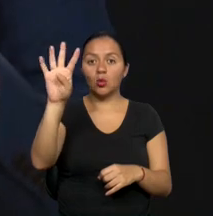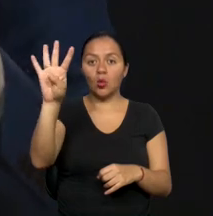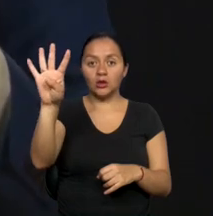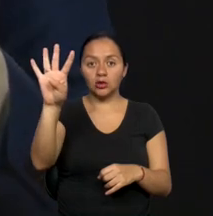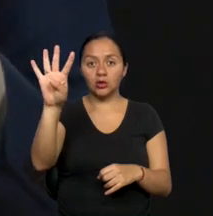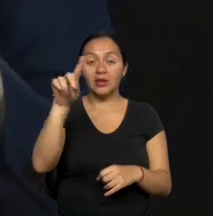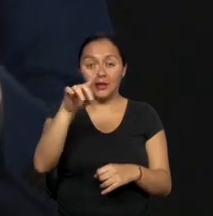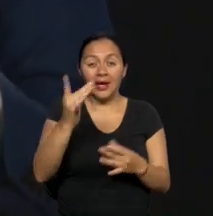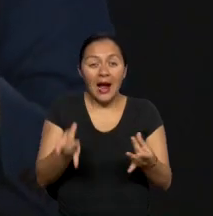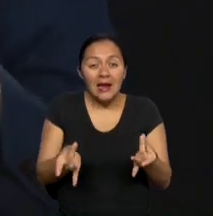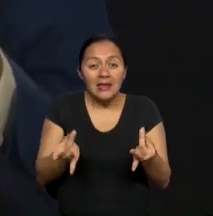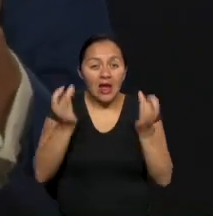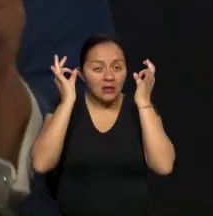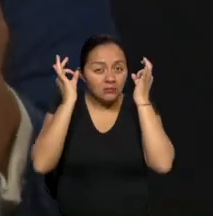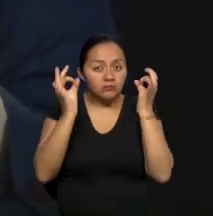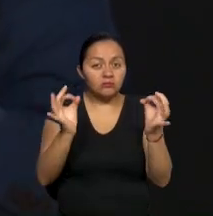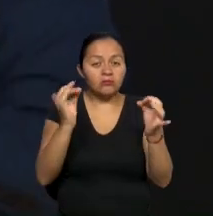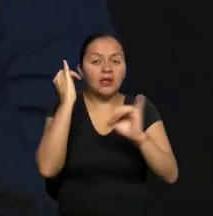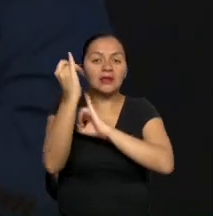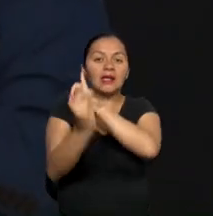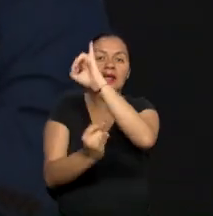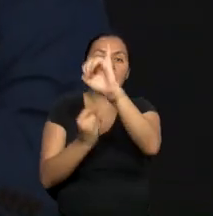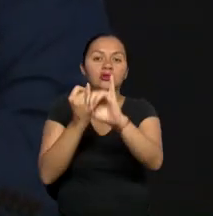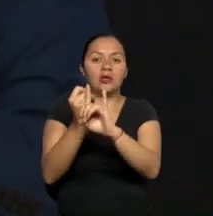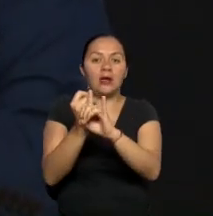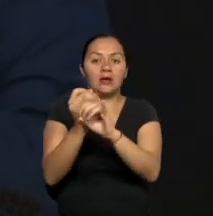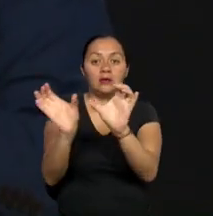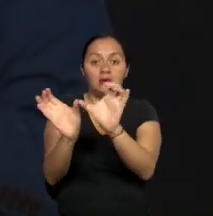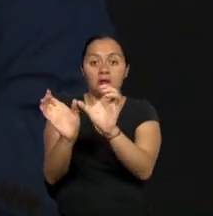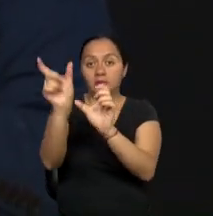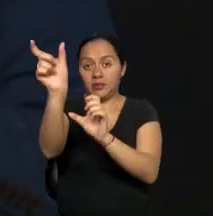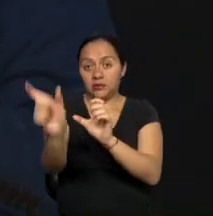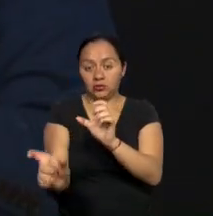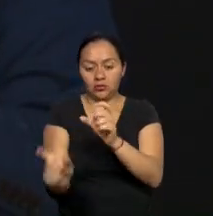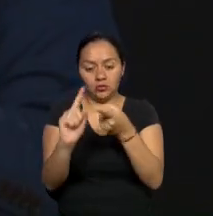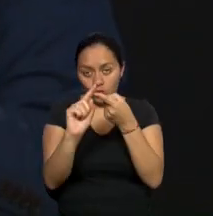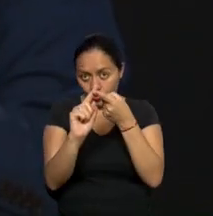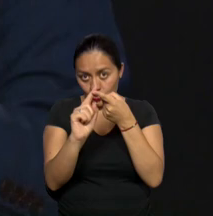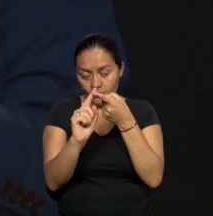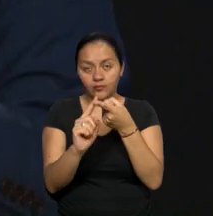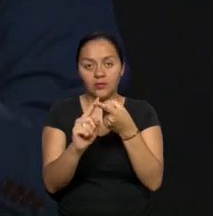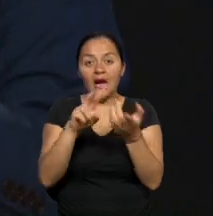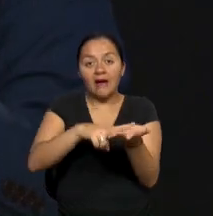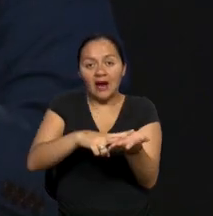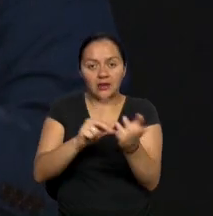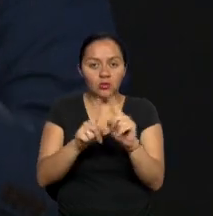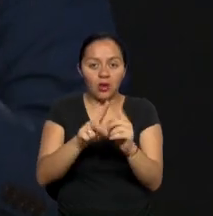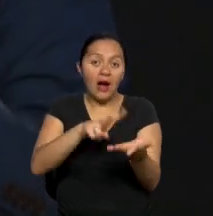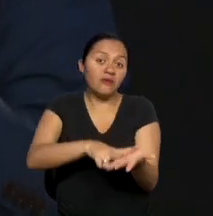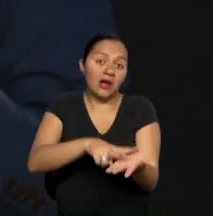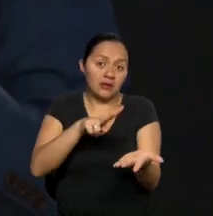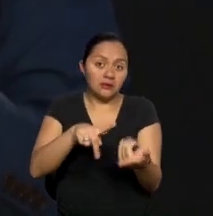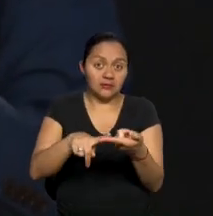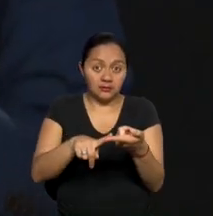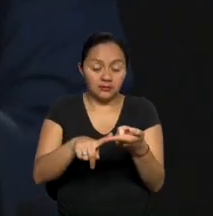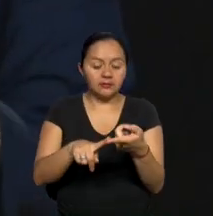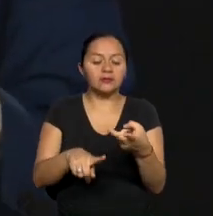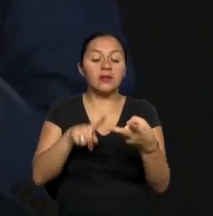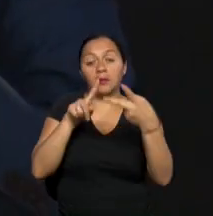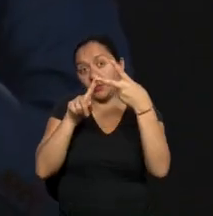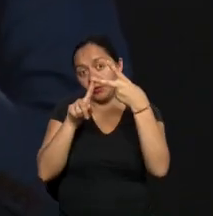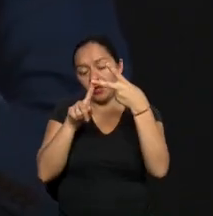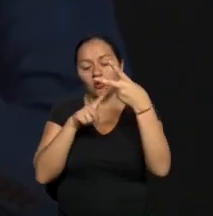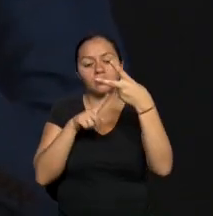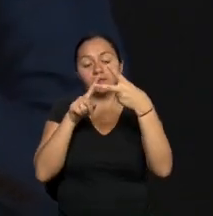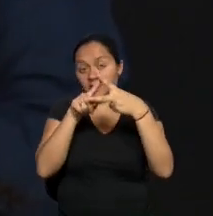que es una norma internacional de certificación de personas. Entonces, imagínate ese aval, ese estándar de calidad que tenemos. Segundo,